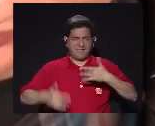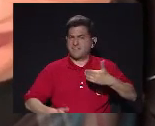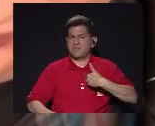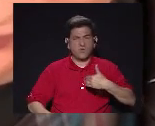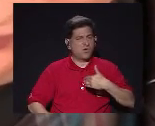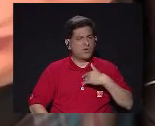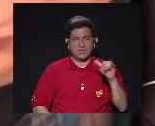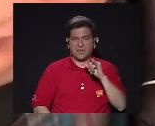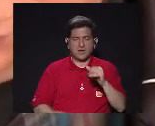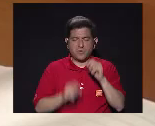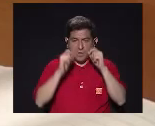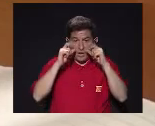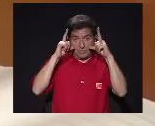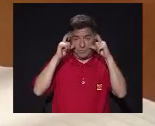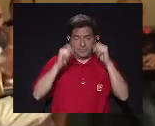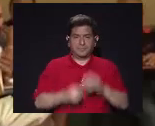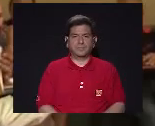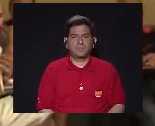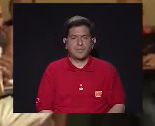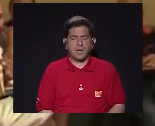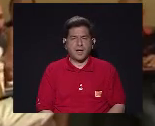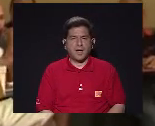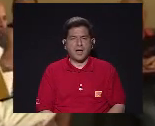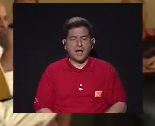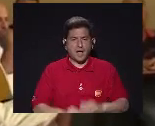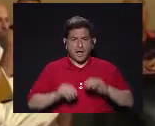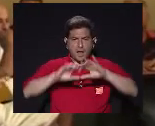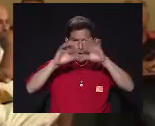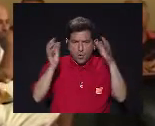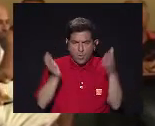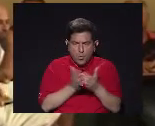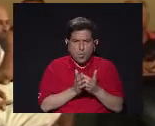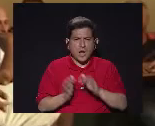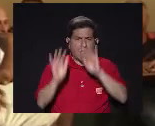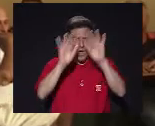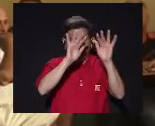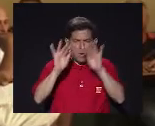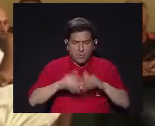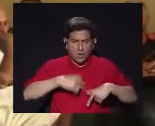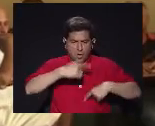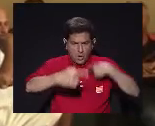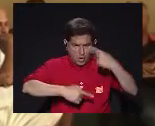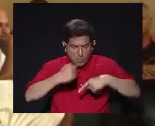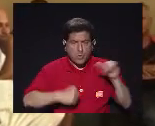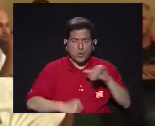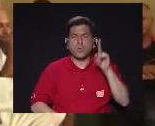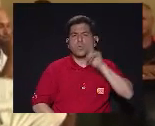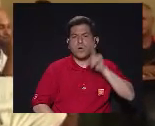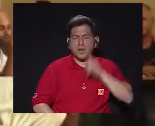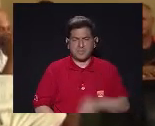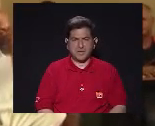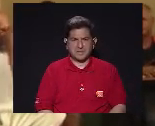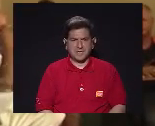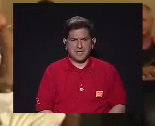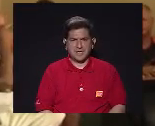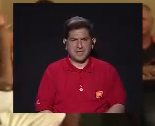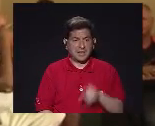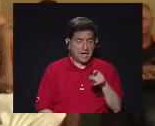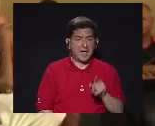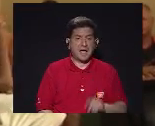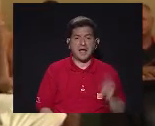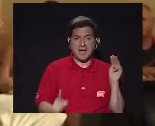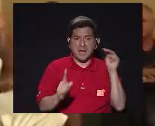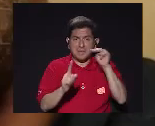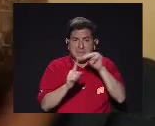sensibilidad Que no tendríamos Si tenemos los ojos abiertos Ola de nieve Que viaja colina abajo Así es la mentira Bueno, sí Podría darle un